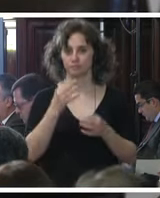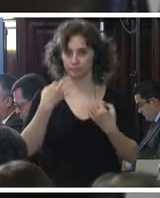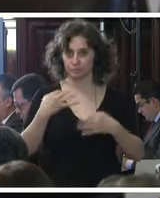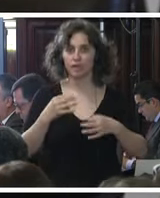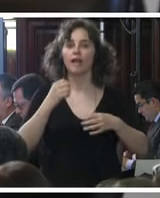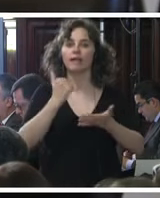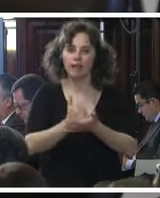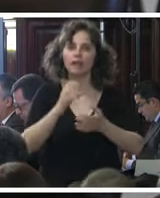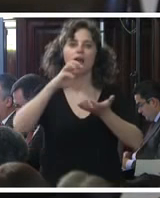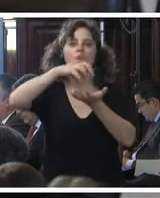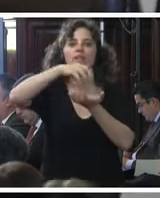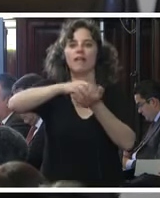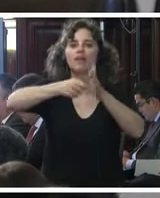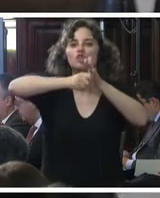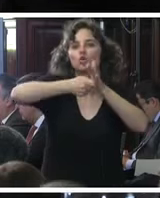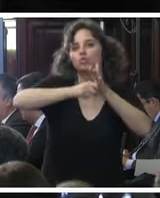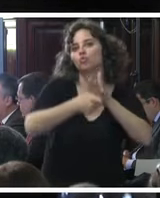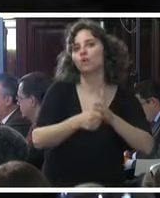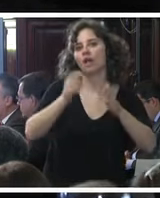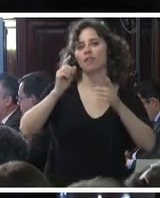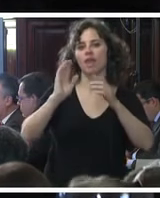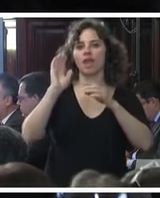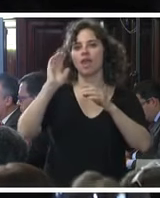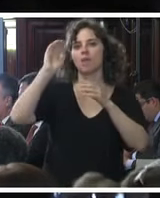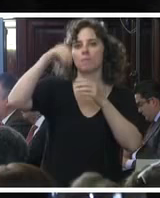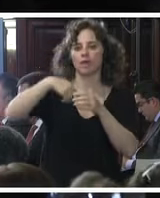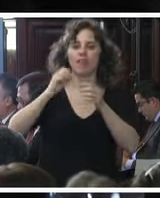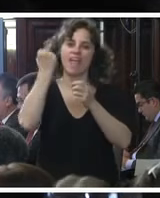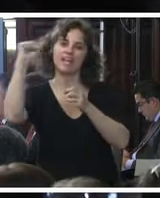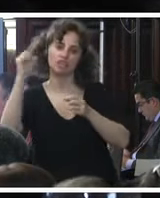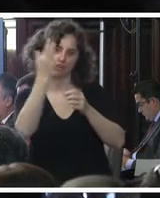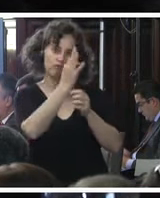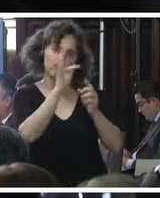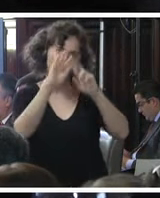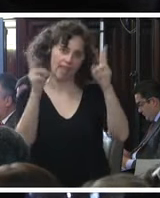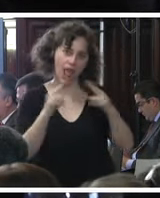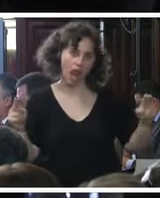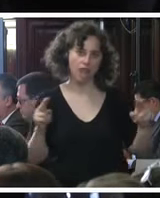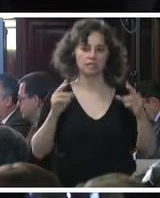en la unidad de tortura de la Subprocuraduría de Delitos Federales están en investigación